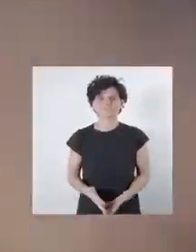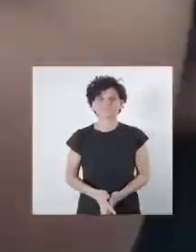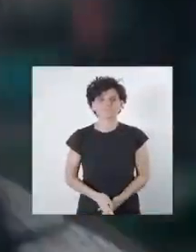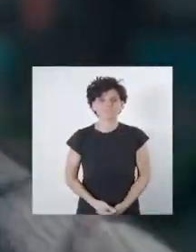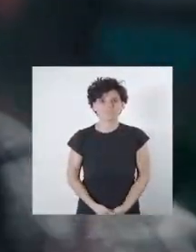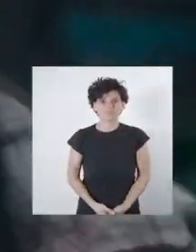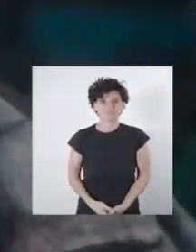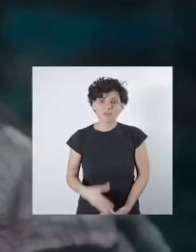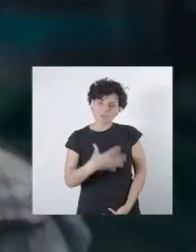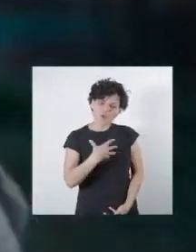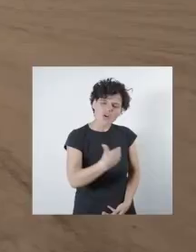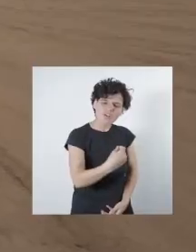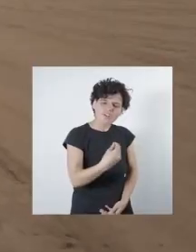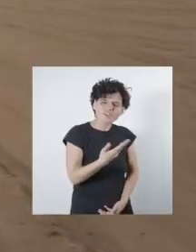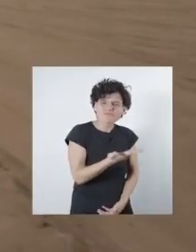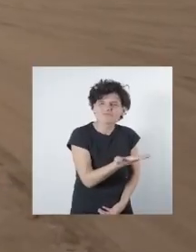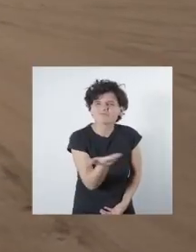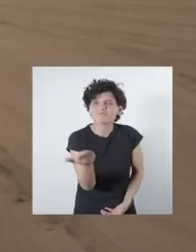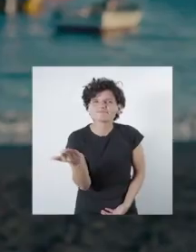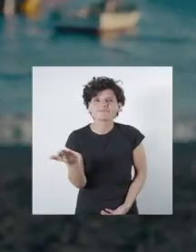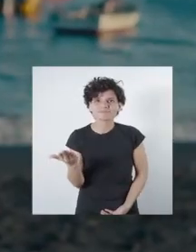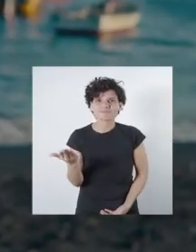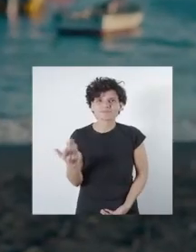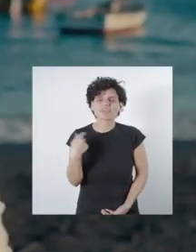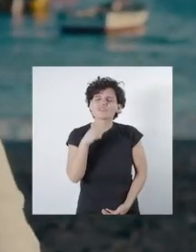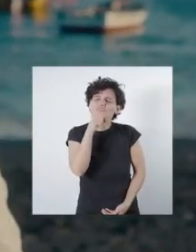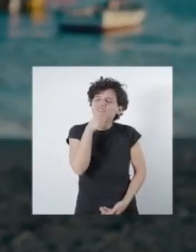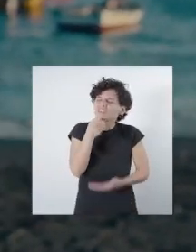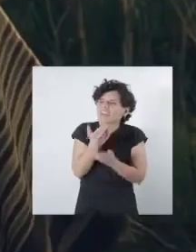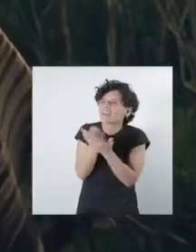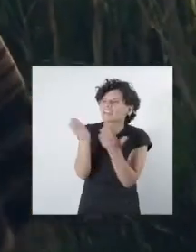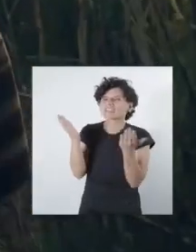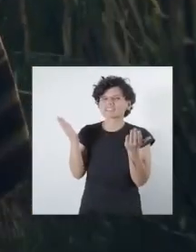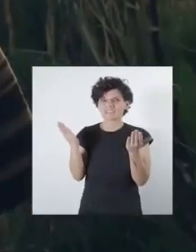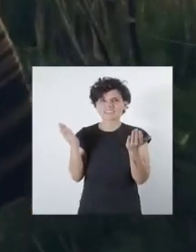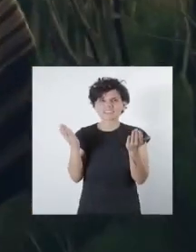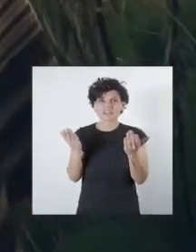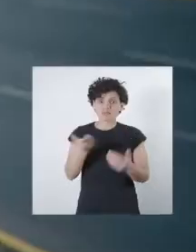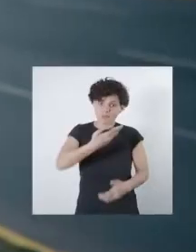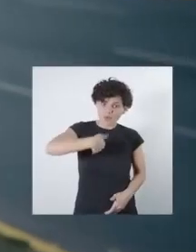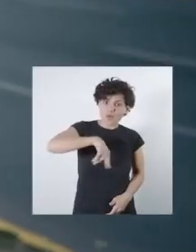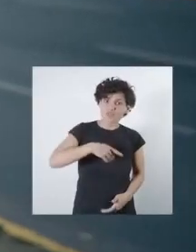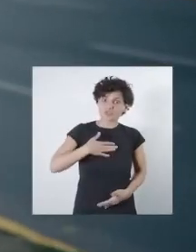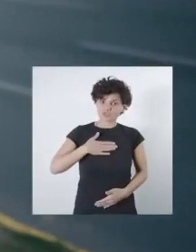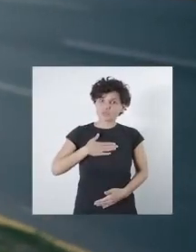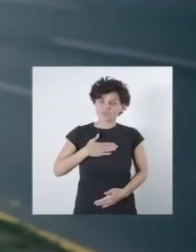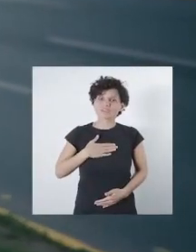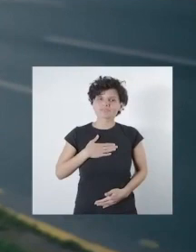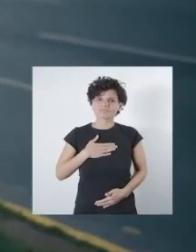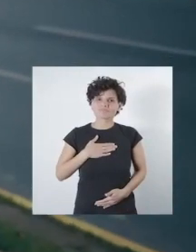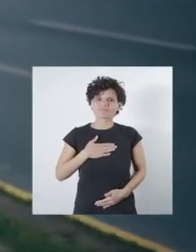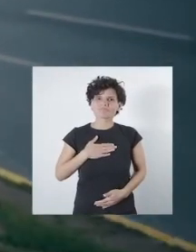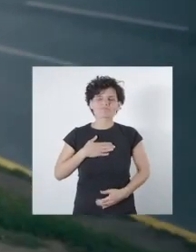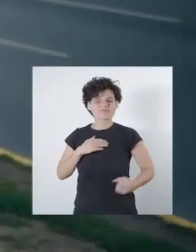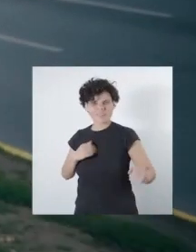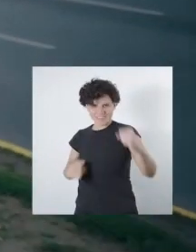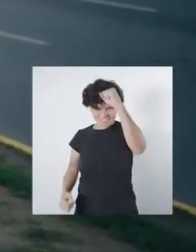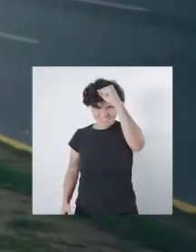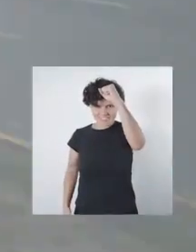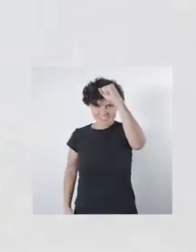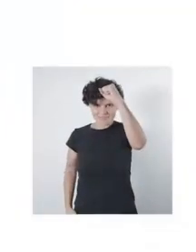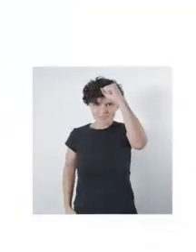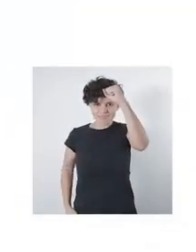Por nuestros hijos e hijas. Por nuestros viejos y viejas. Y por nosotros y nosotras, venceremos.